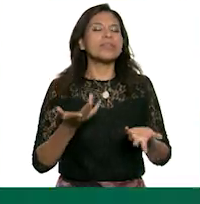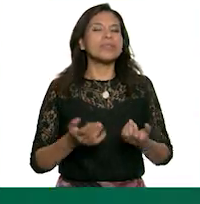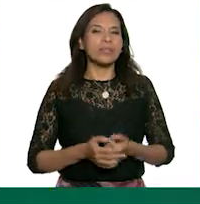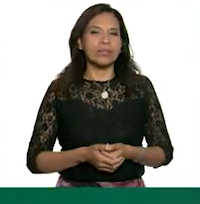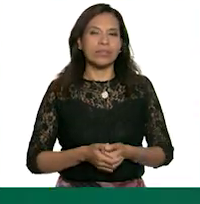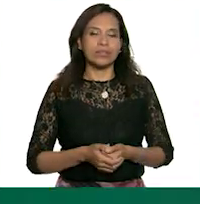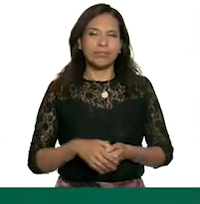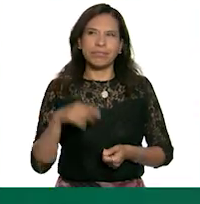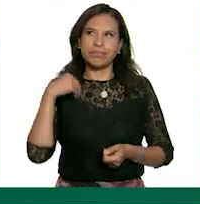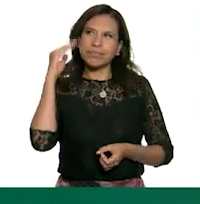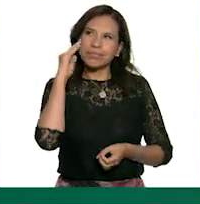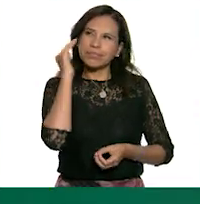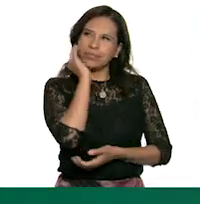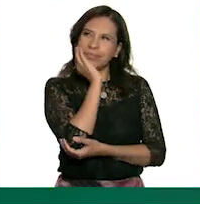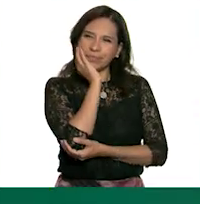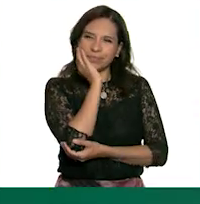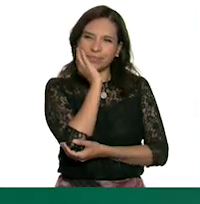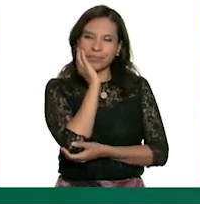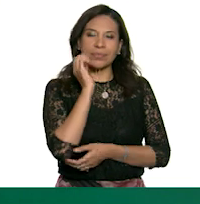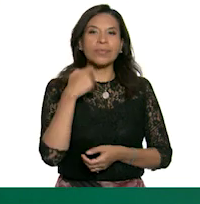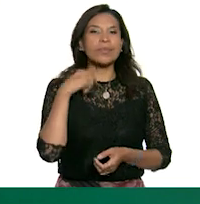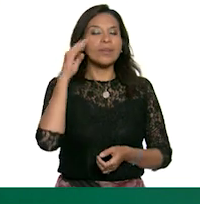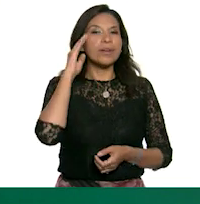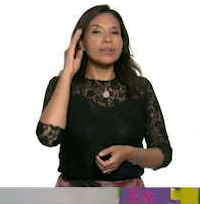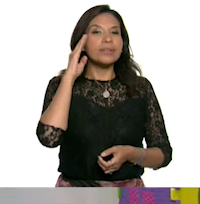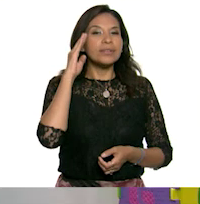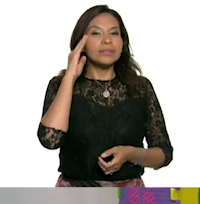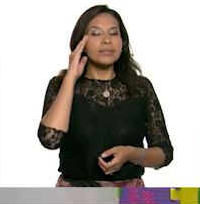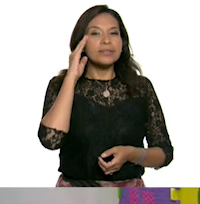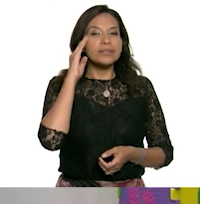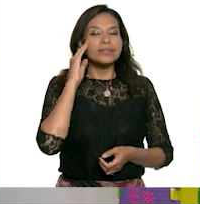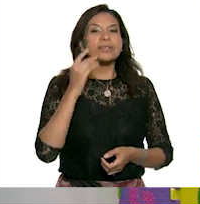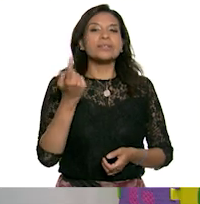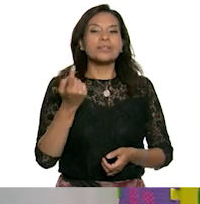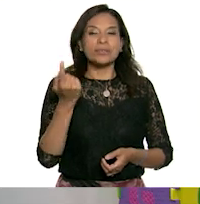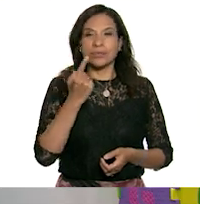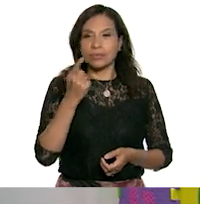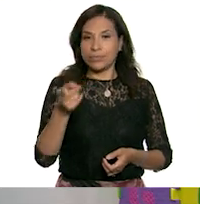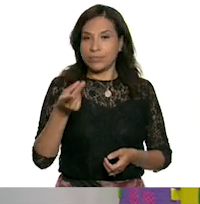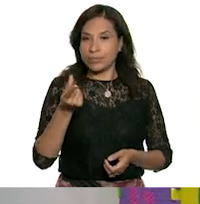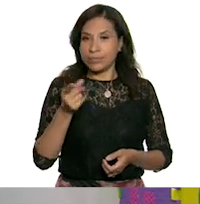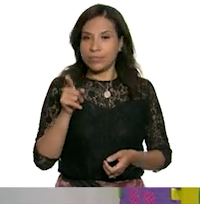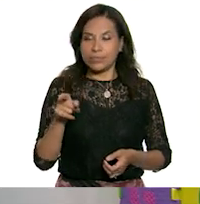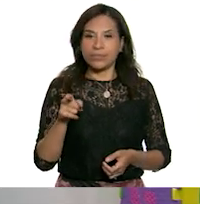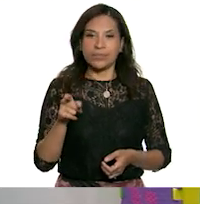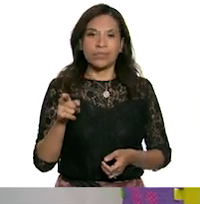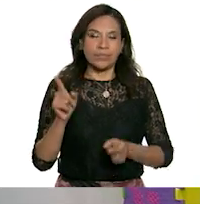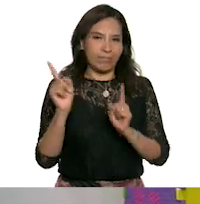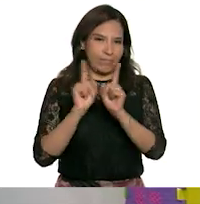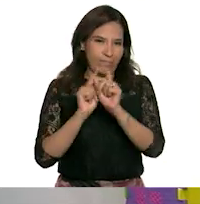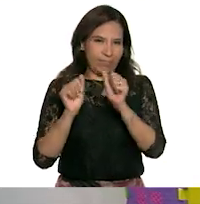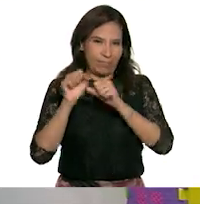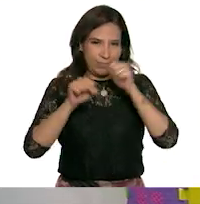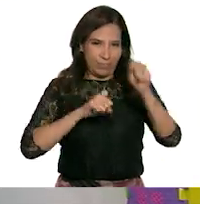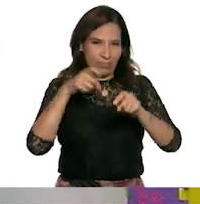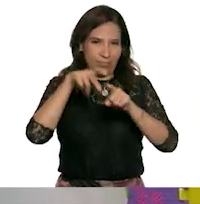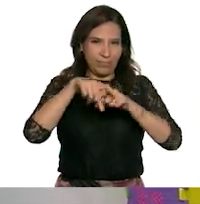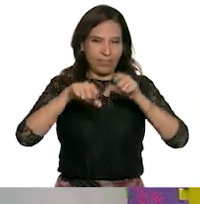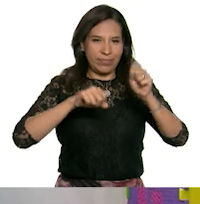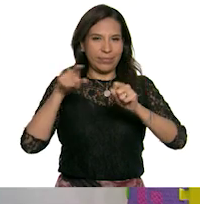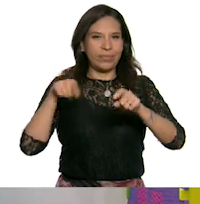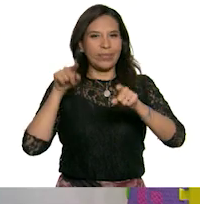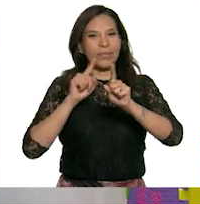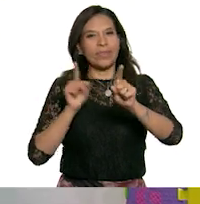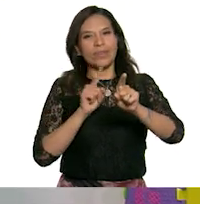A ver a ver yo pienso yo creo que el perro pues me correteó porque venía en la bicicleta